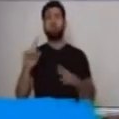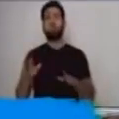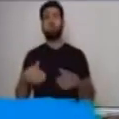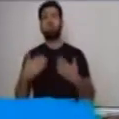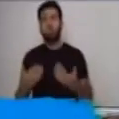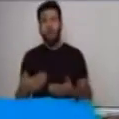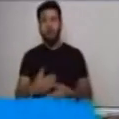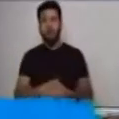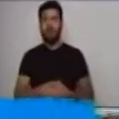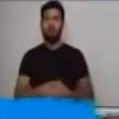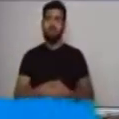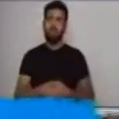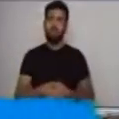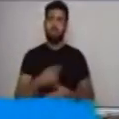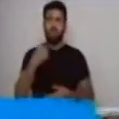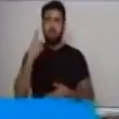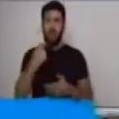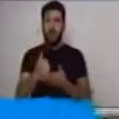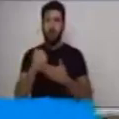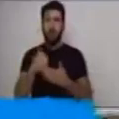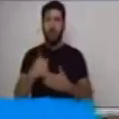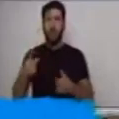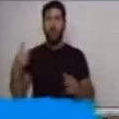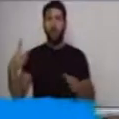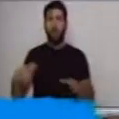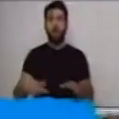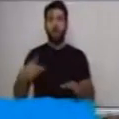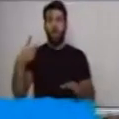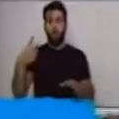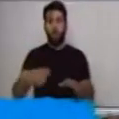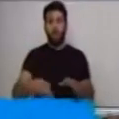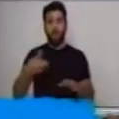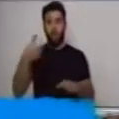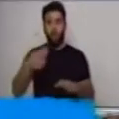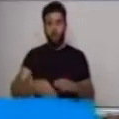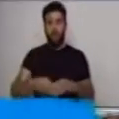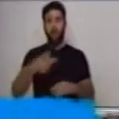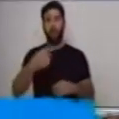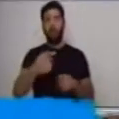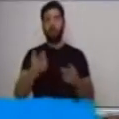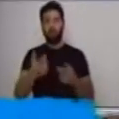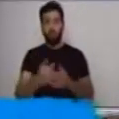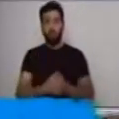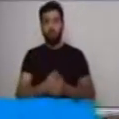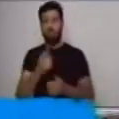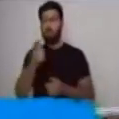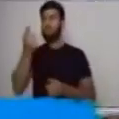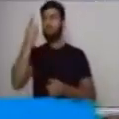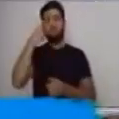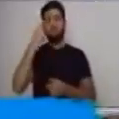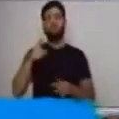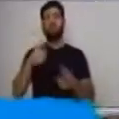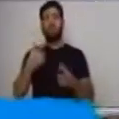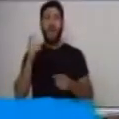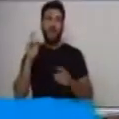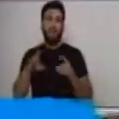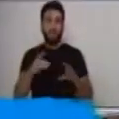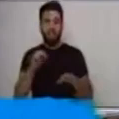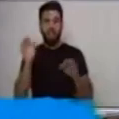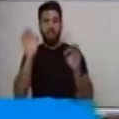a cortar de forma recta y en algunas oportunidades con forma.